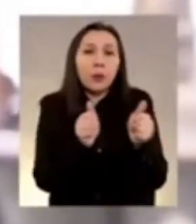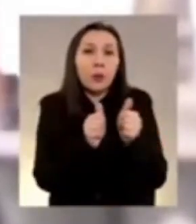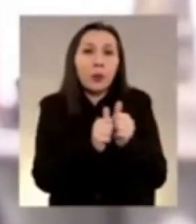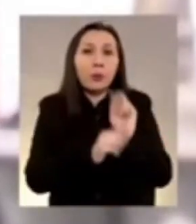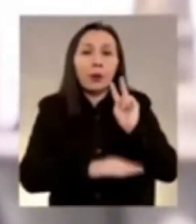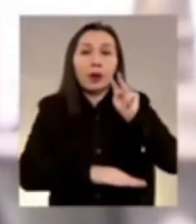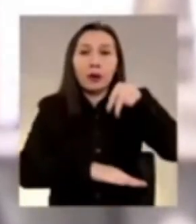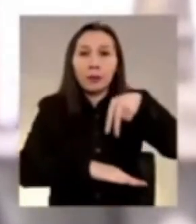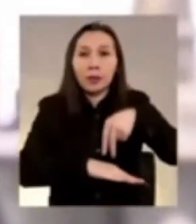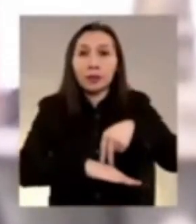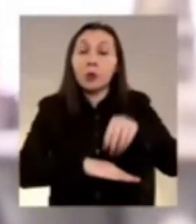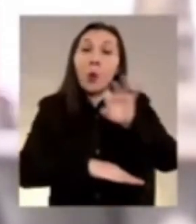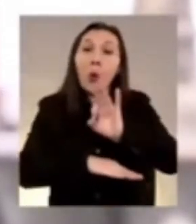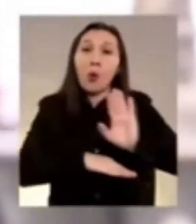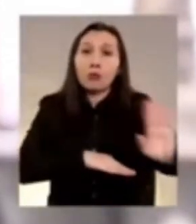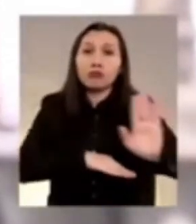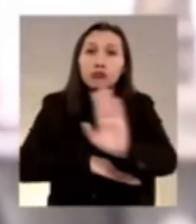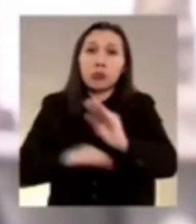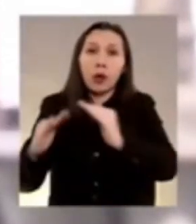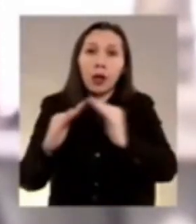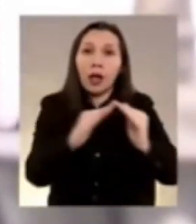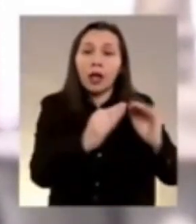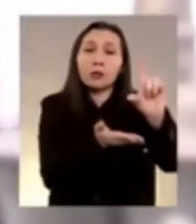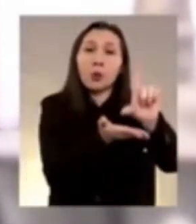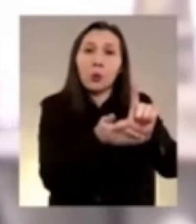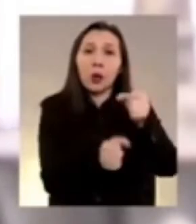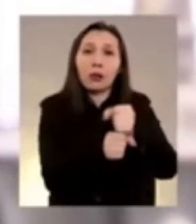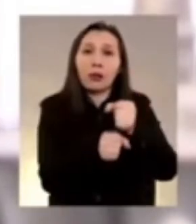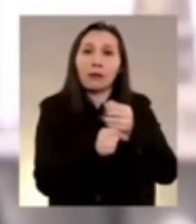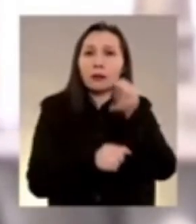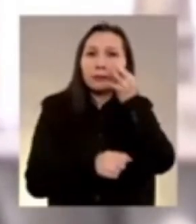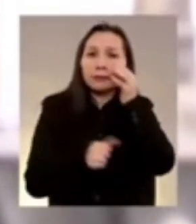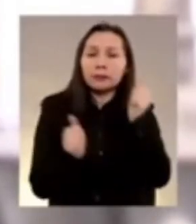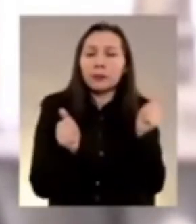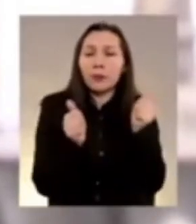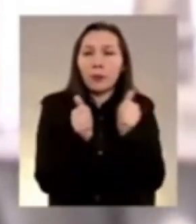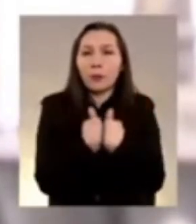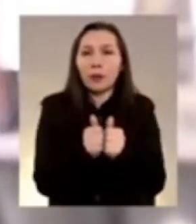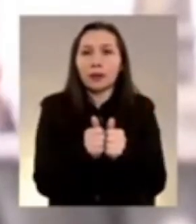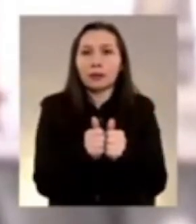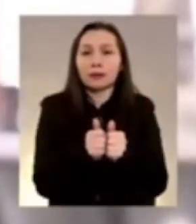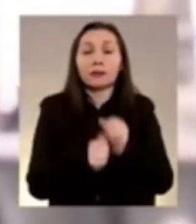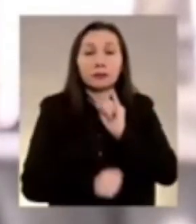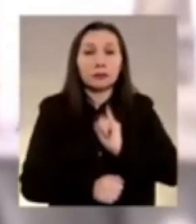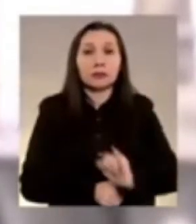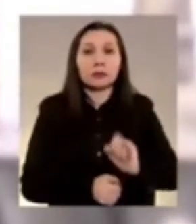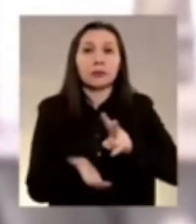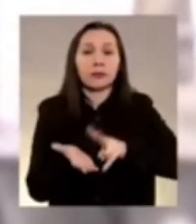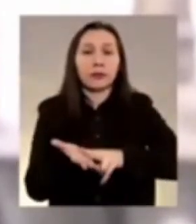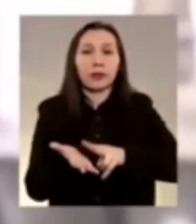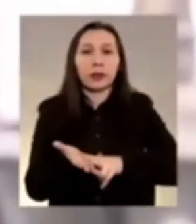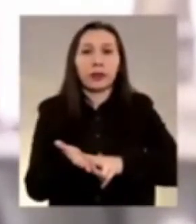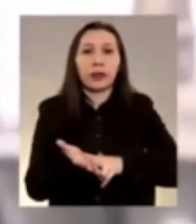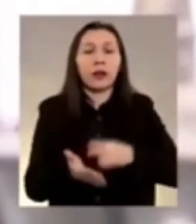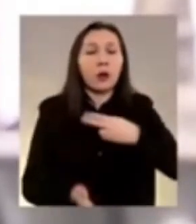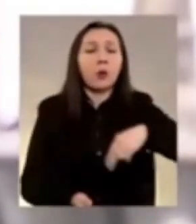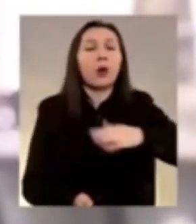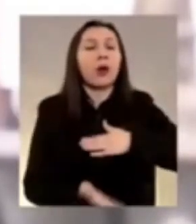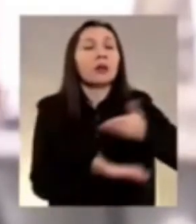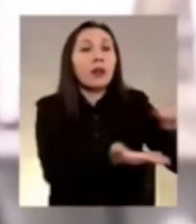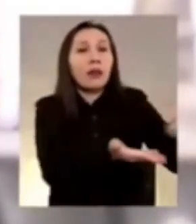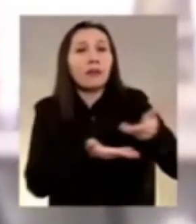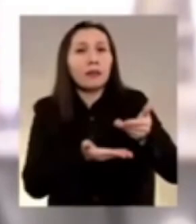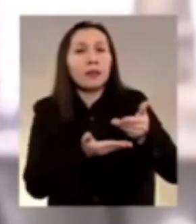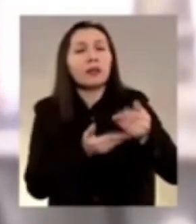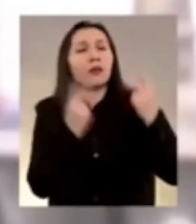presencialmente o desde sus casas y lugares de trabajo. Por cierto, a nuestros invitados